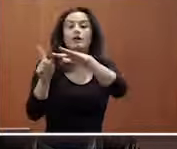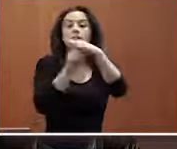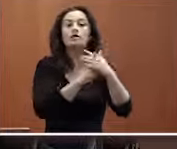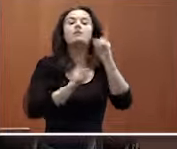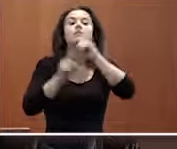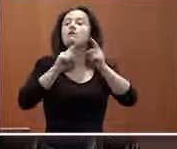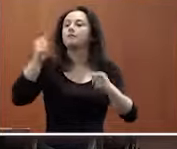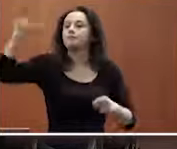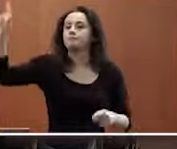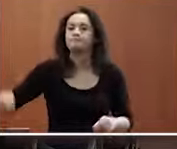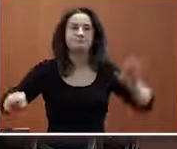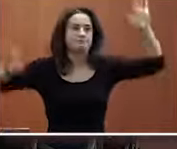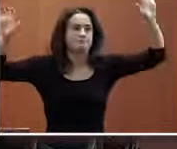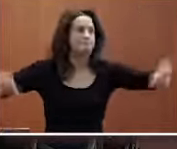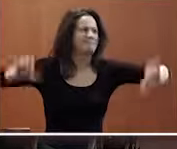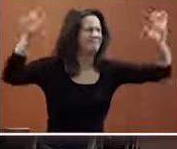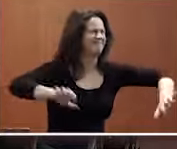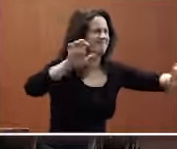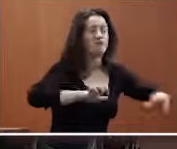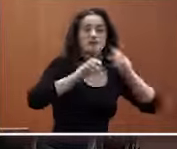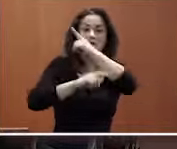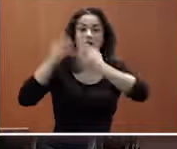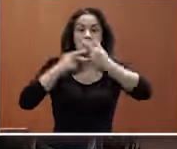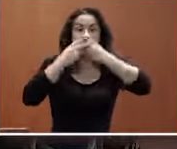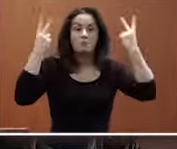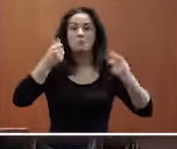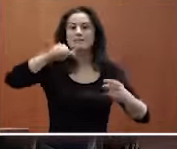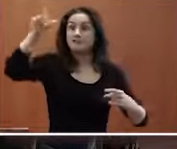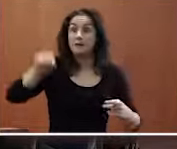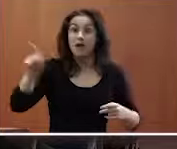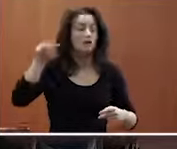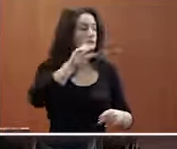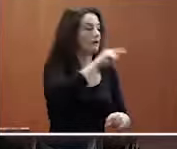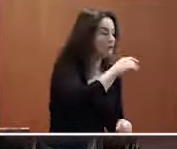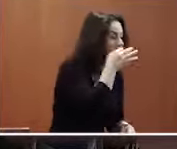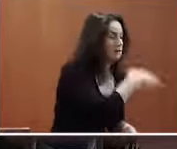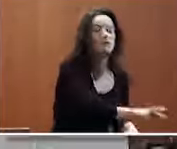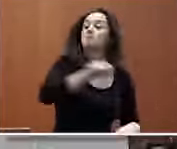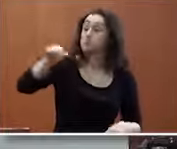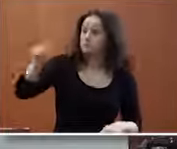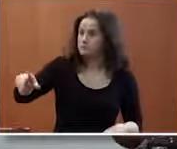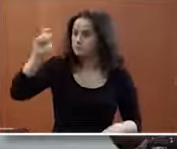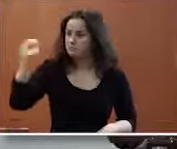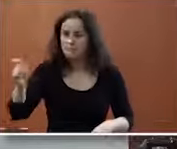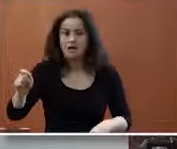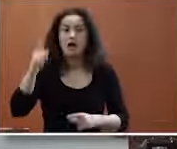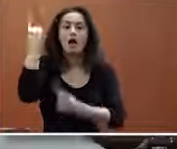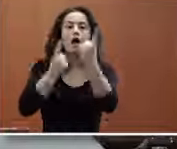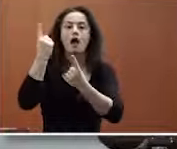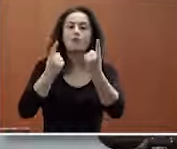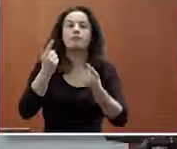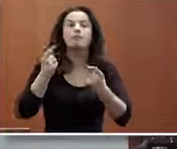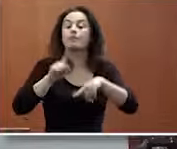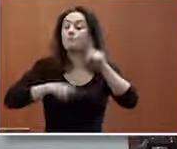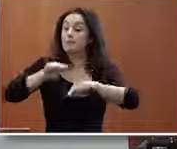te baja los precios todo el mundo la propia administración pública si puede comprar más barato lo compra y si el precio que pagan no da para pagar a veces el convenio